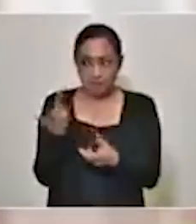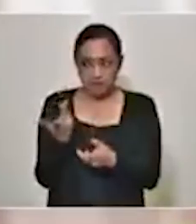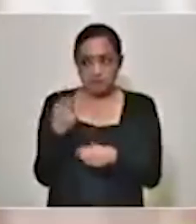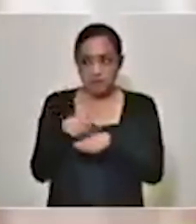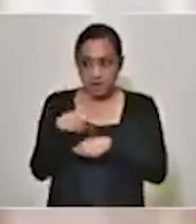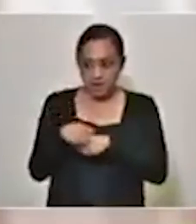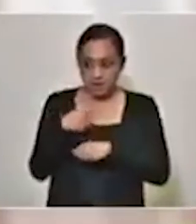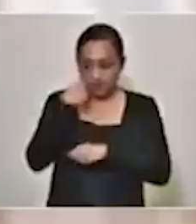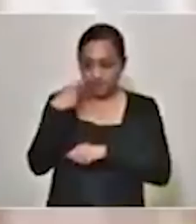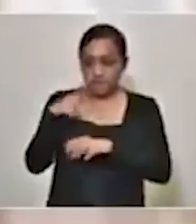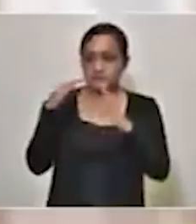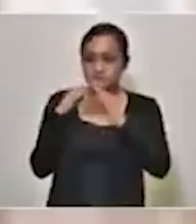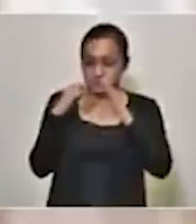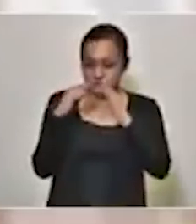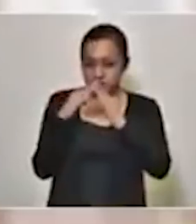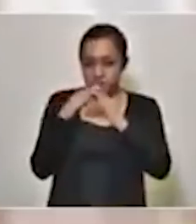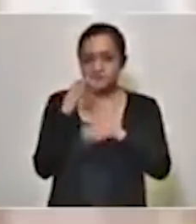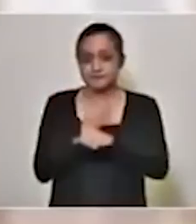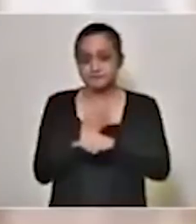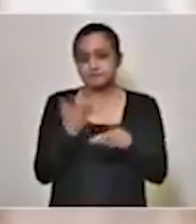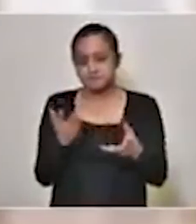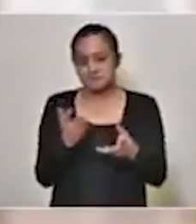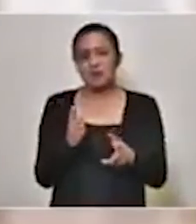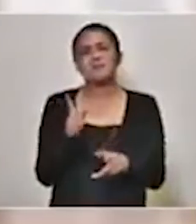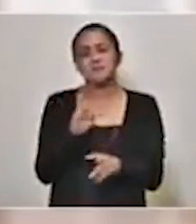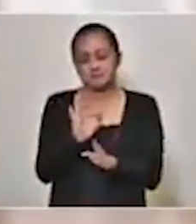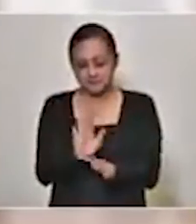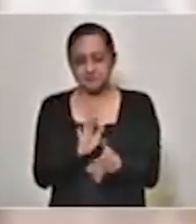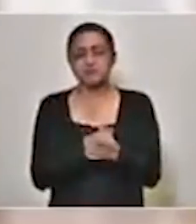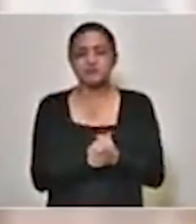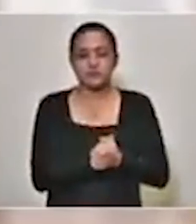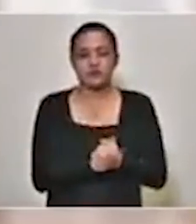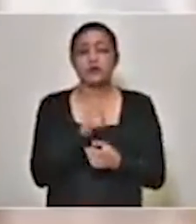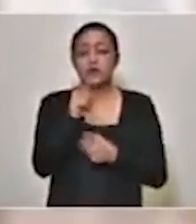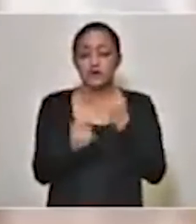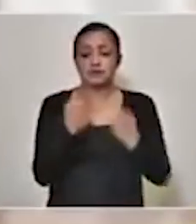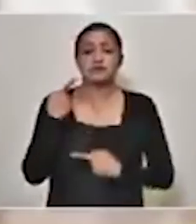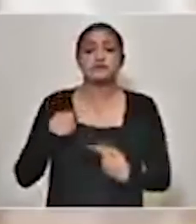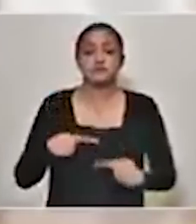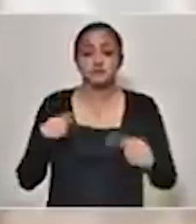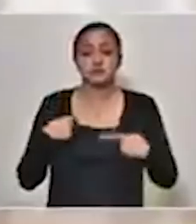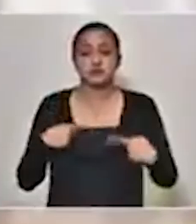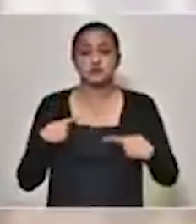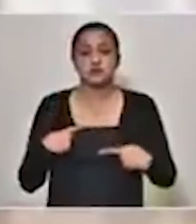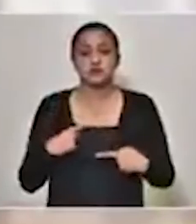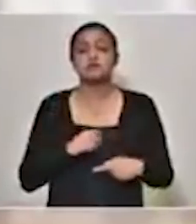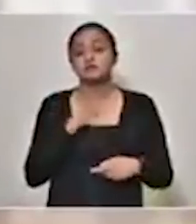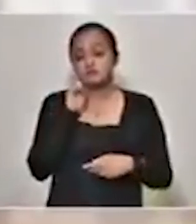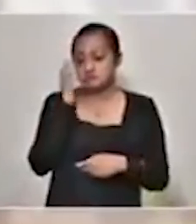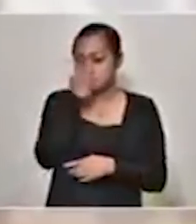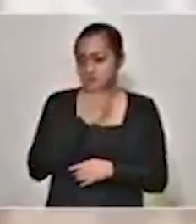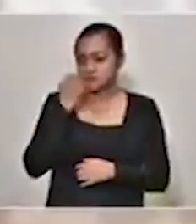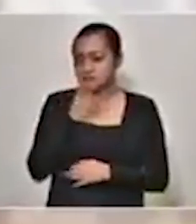derivada del socavón. Pero a ver, hay gente que ya inclusive se hizo inspección,